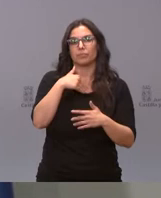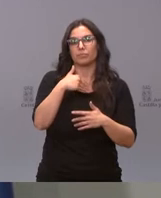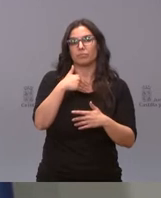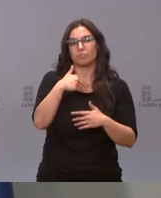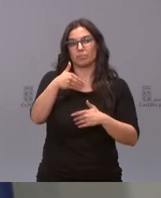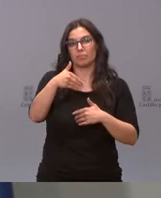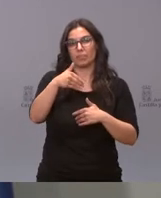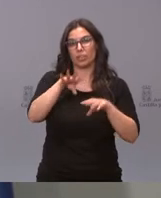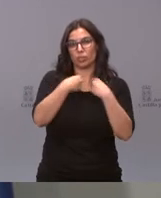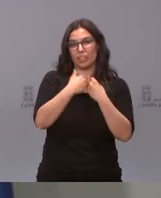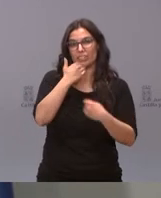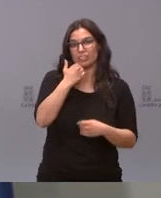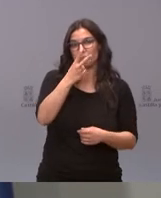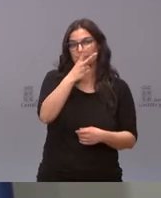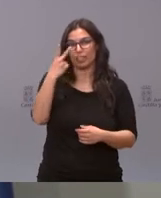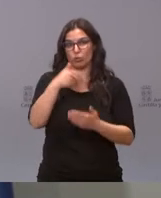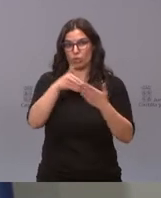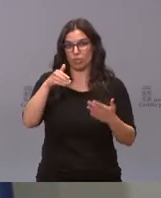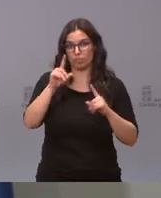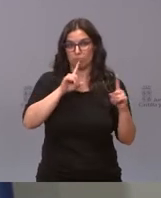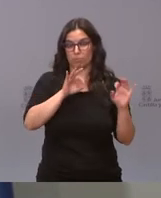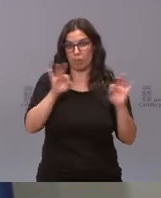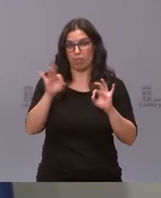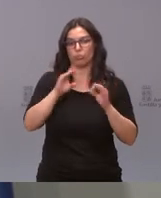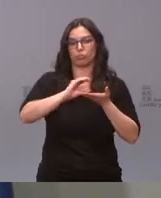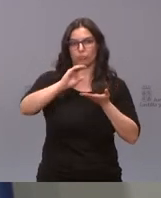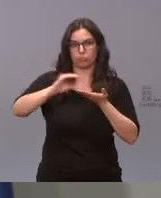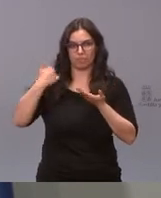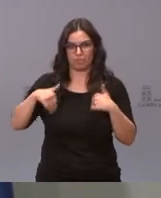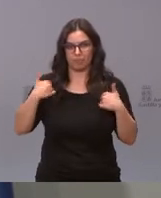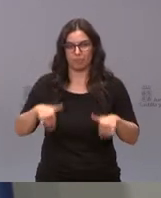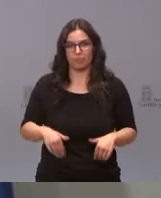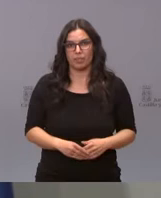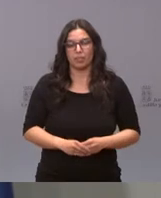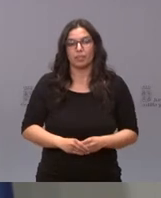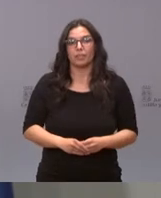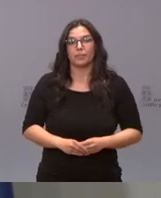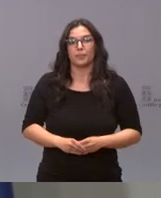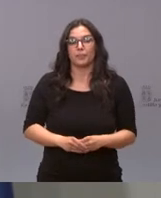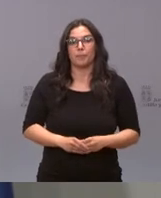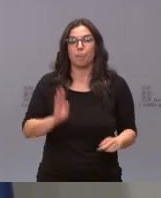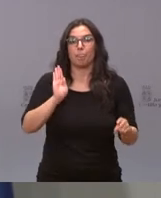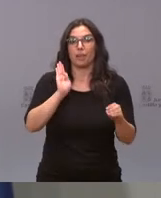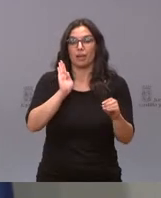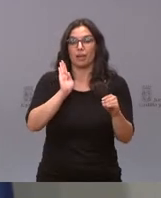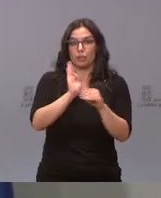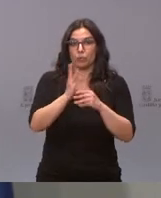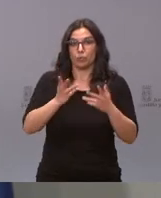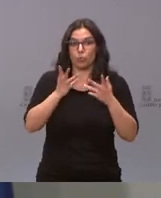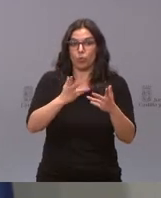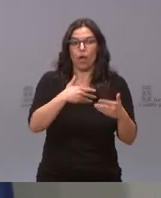28 millones previstos. Hoy ejecución de las ayudas está yendo